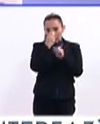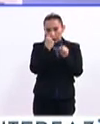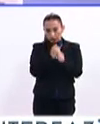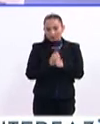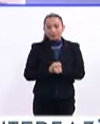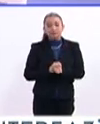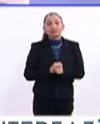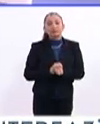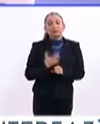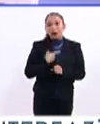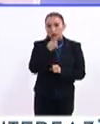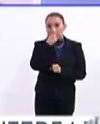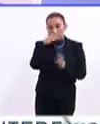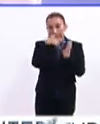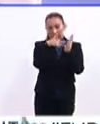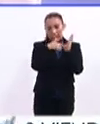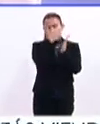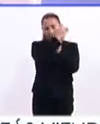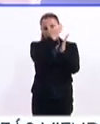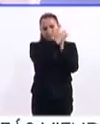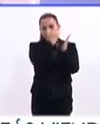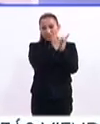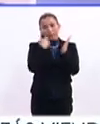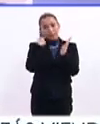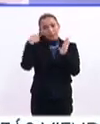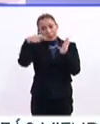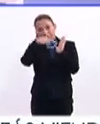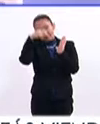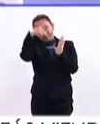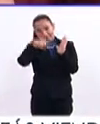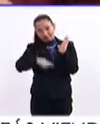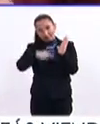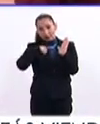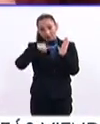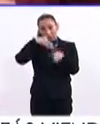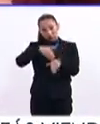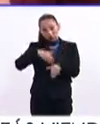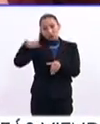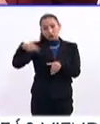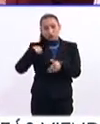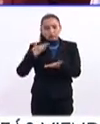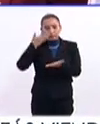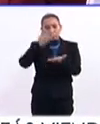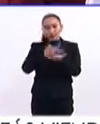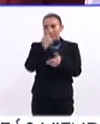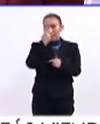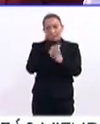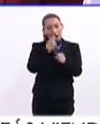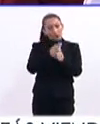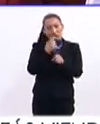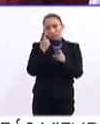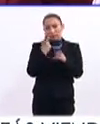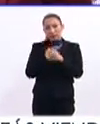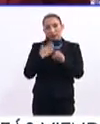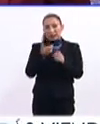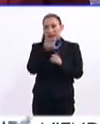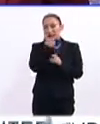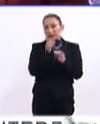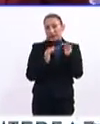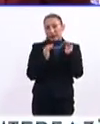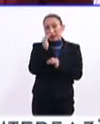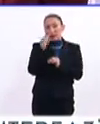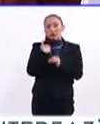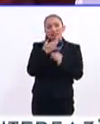ajá. Nos dicen los requisitos, ahora sí que se están solicitando, entonces ya tienes que llevar, lo principal que piden es nivel de inglés,